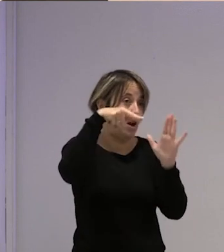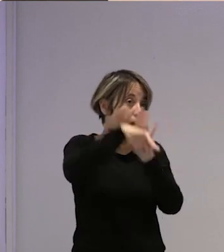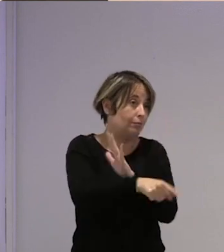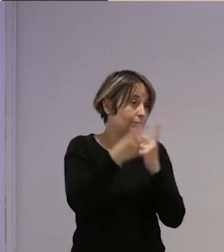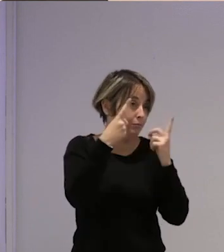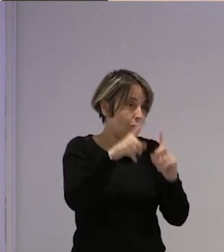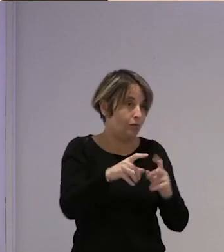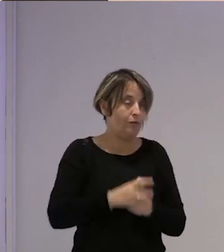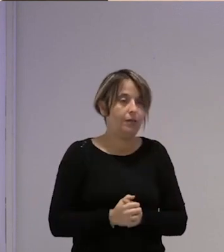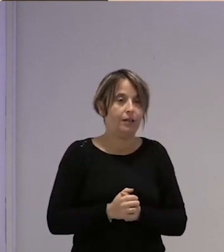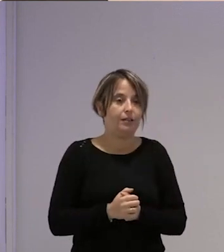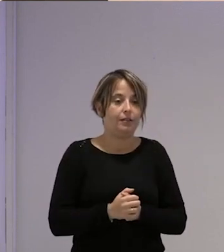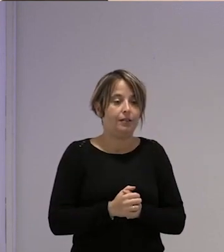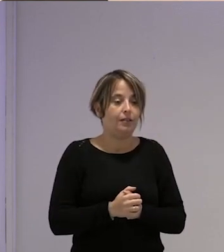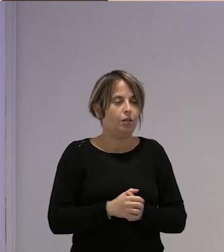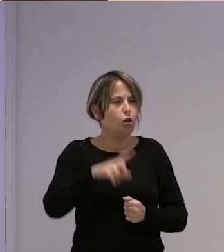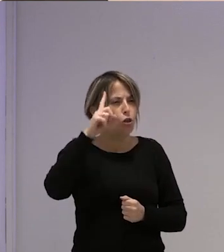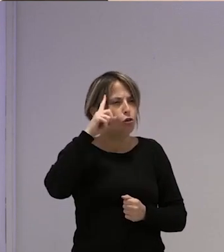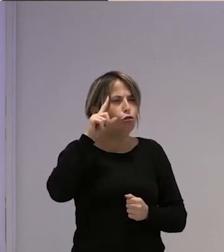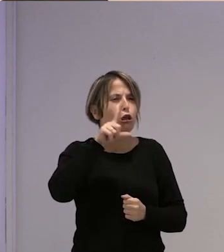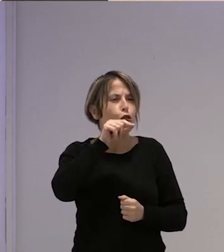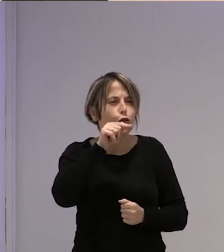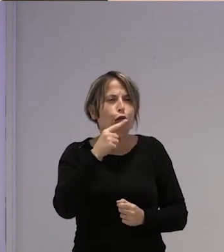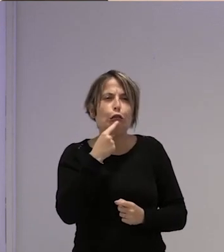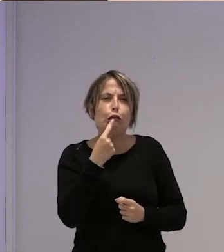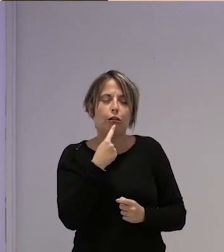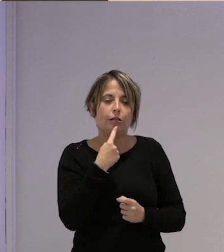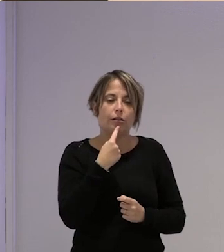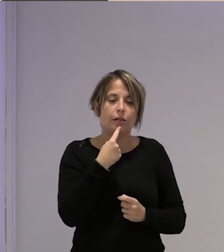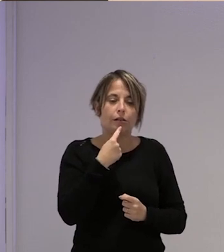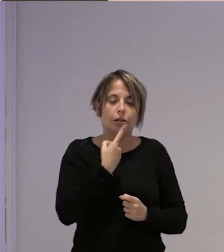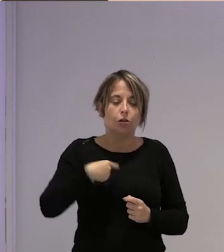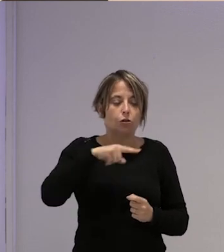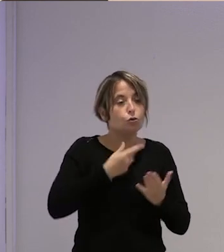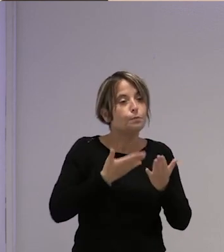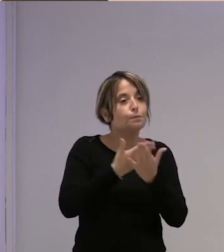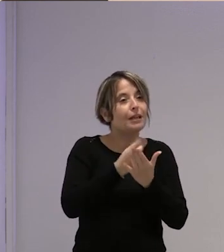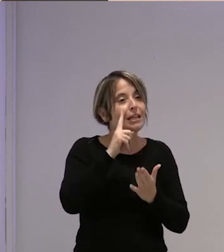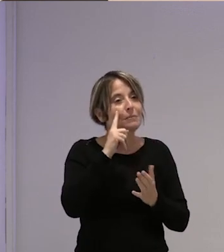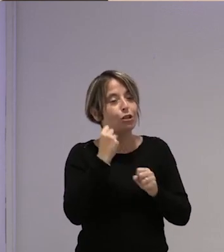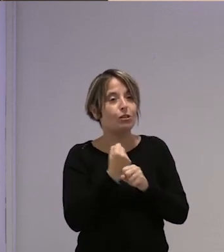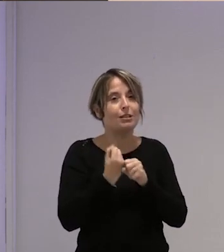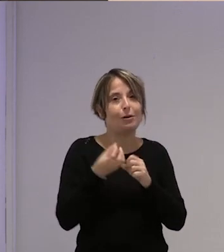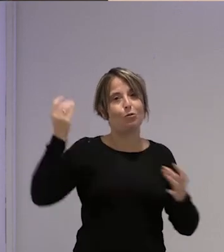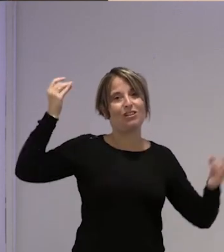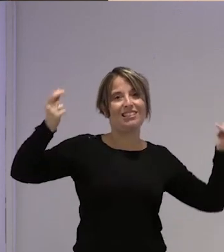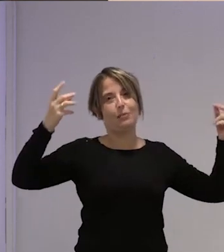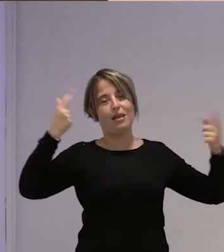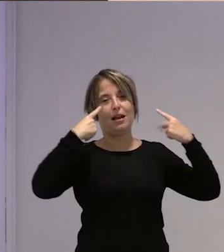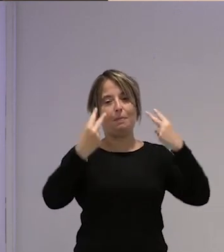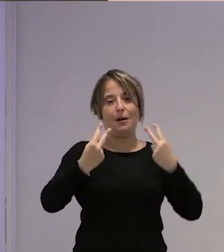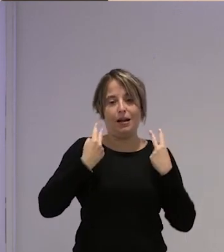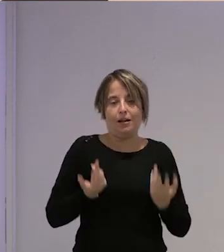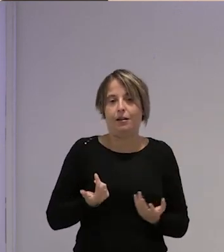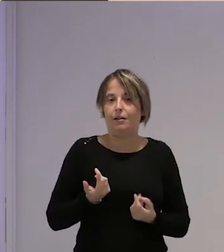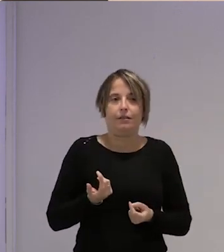hace poco lo poníamos no sé si fue en un tuit o donde que si hace falta que entremos en inspección de trabajo bailando una sevillana para que nos echen cuenta porque